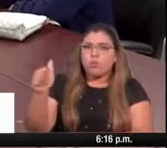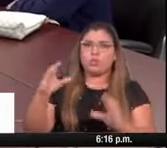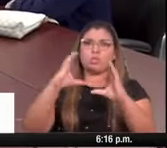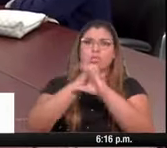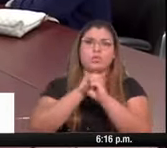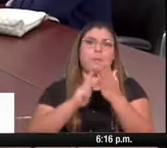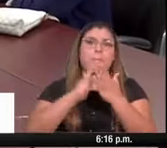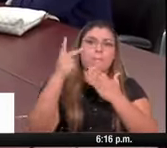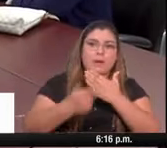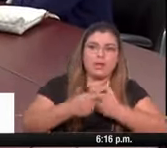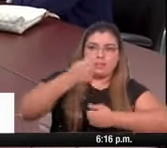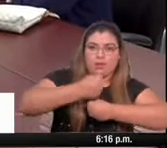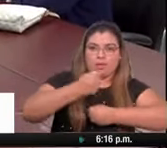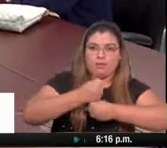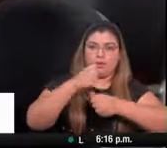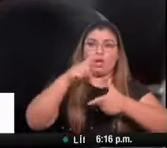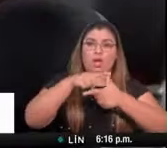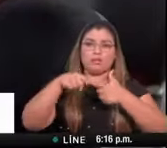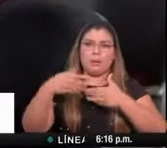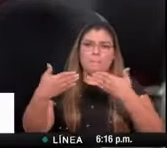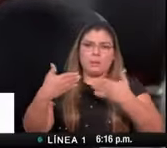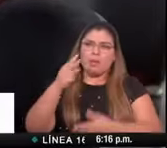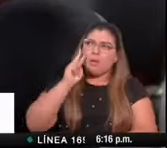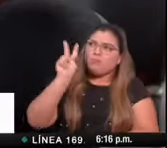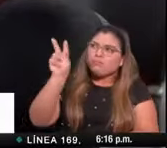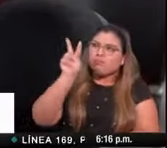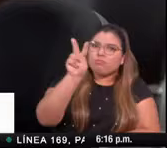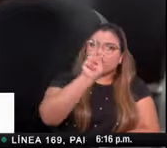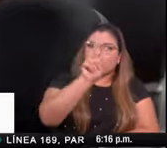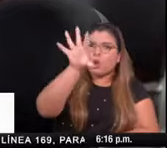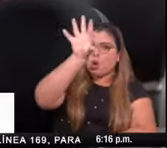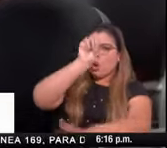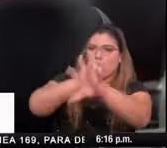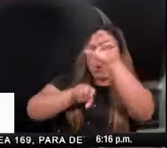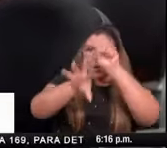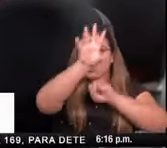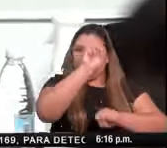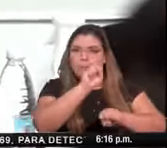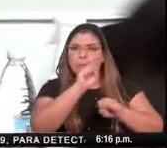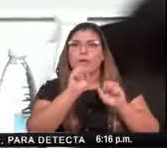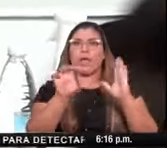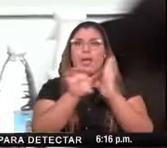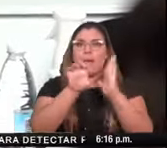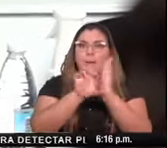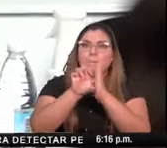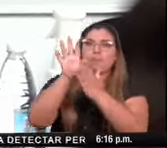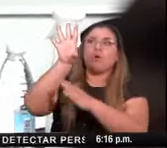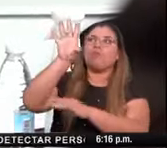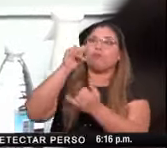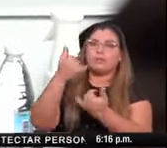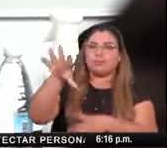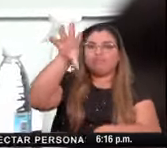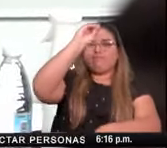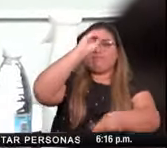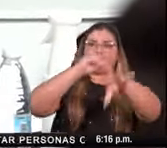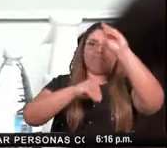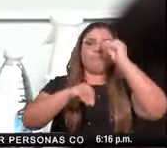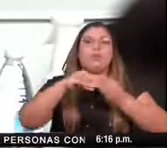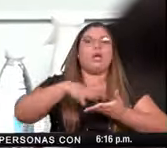aprendido de las lecciones de cada uno de estos países. Hemos visto con mucha preocupación cómo,